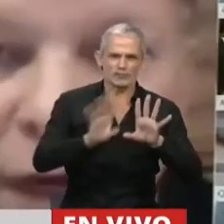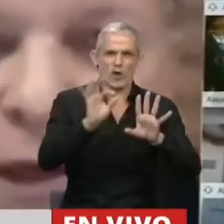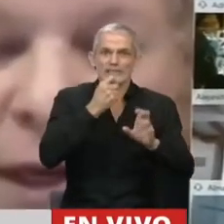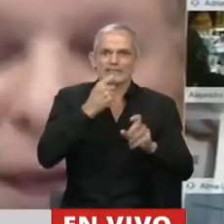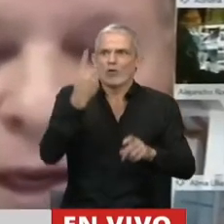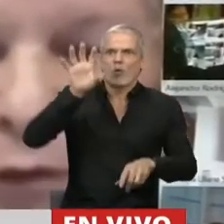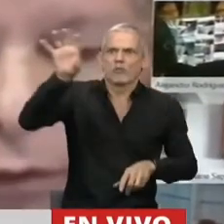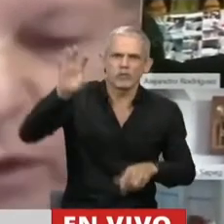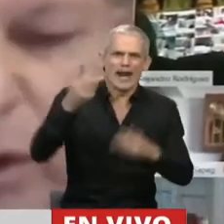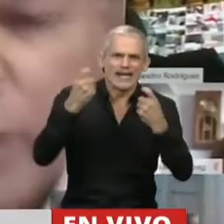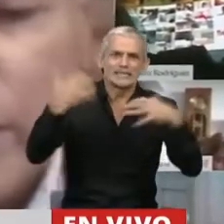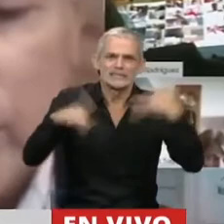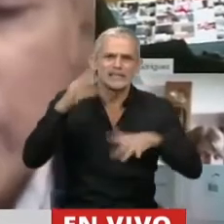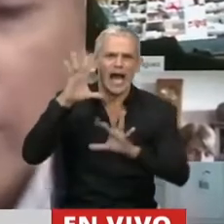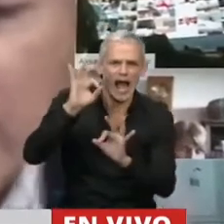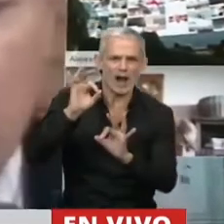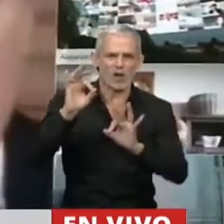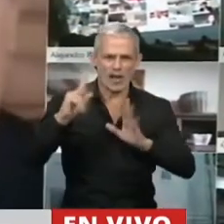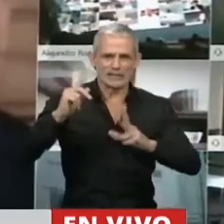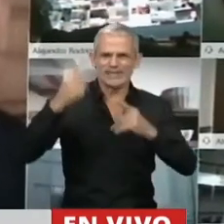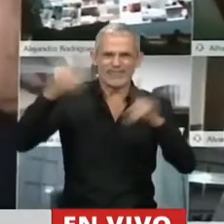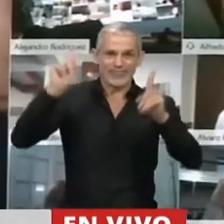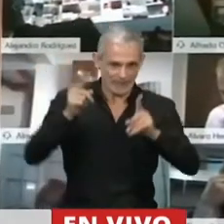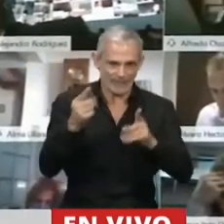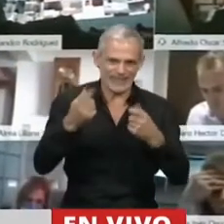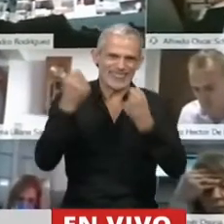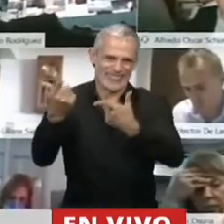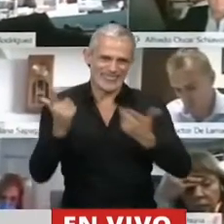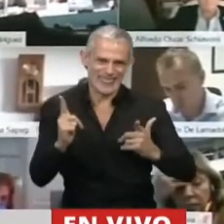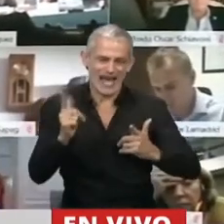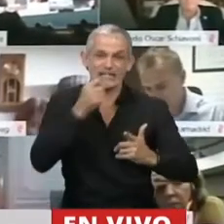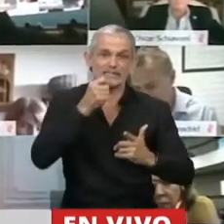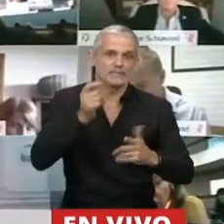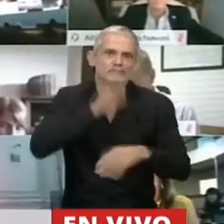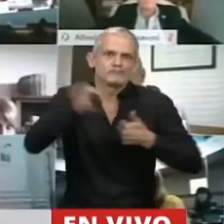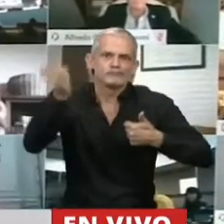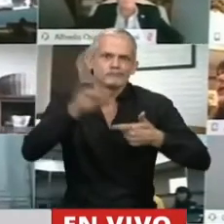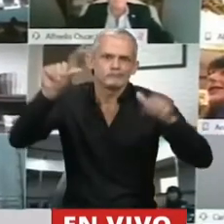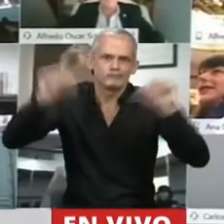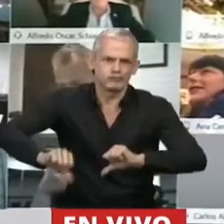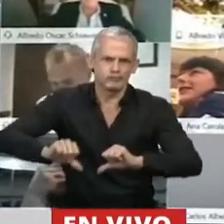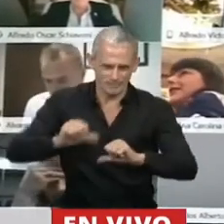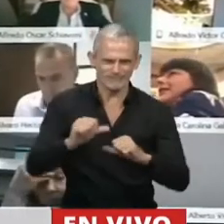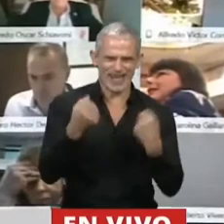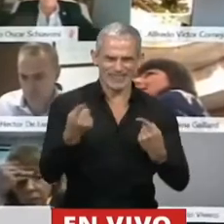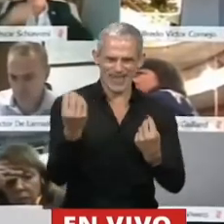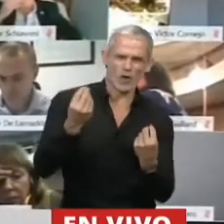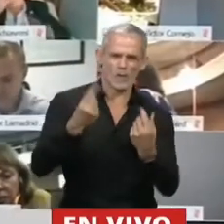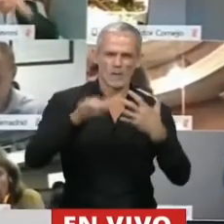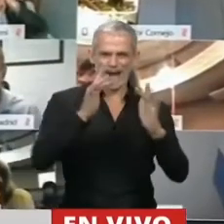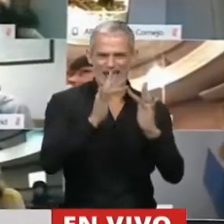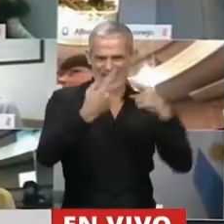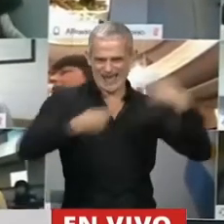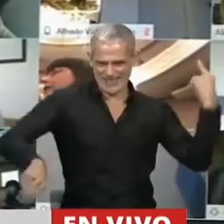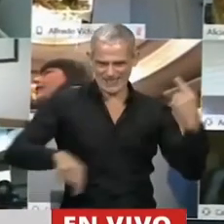sola jurisdicción. Y que sean situaciones que efectivamente impidan la asistencia a clases. Se reivindica el valor que tiene el